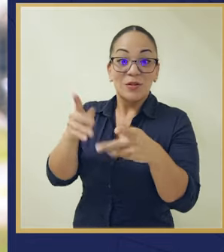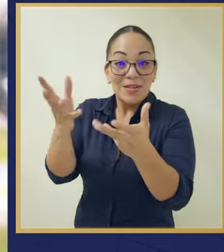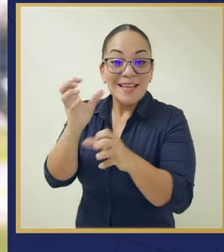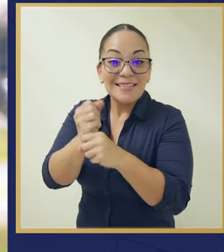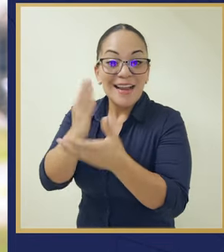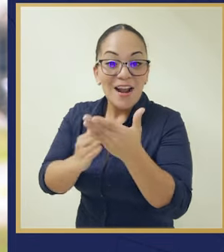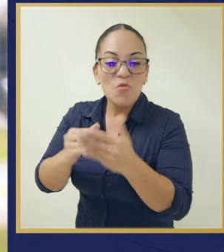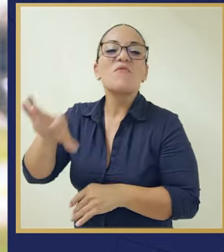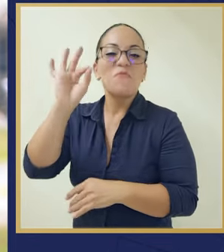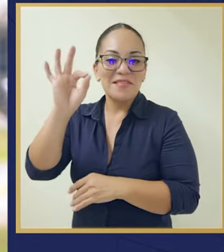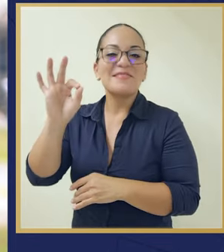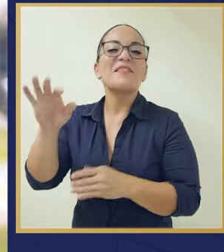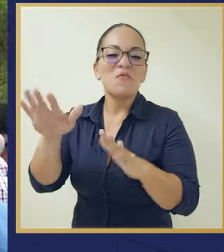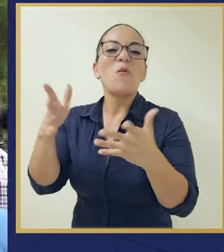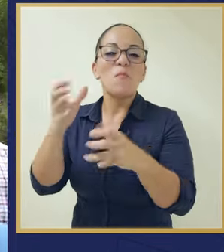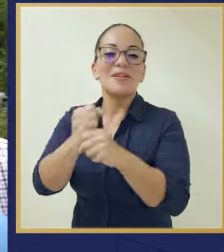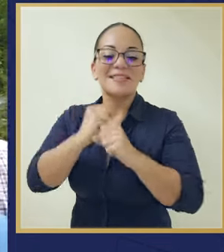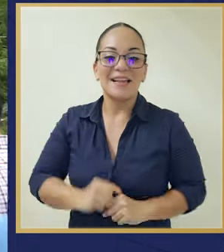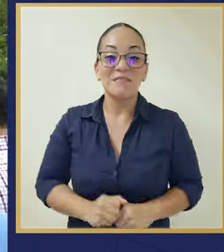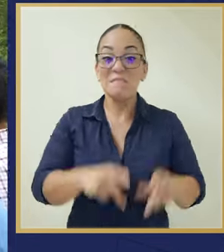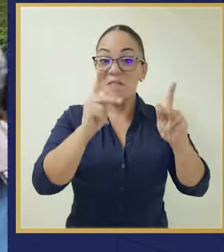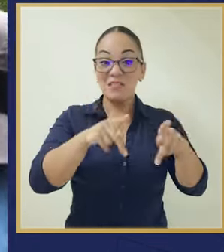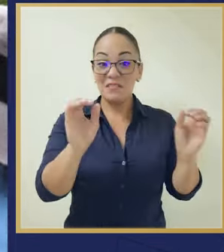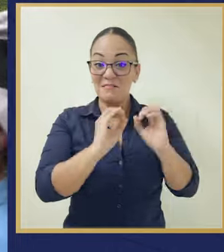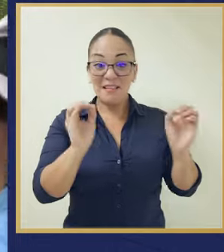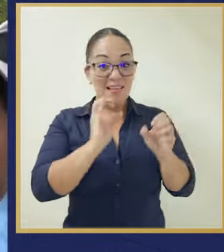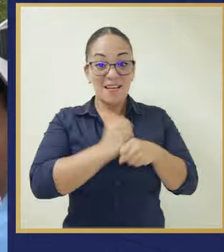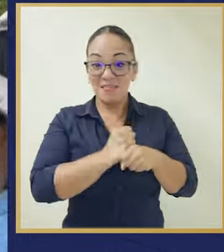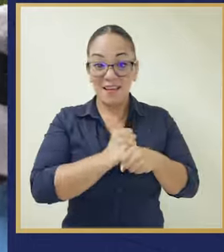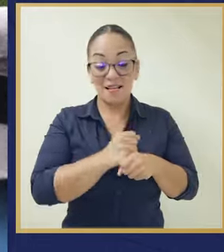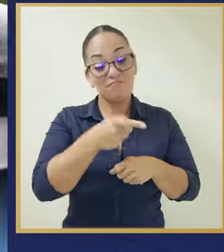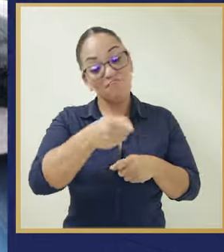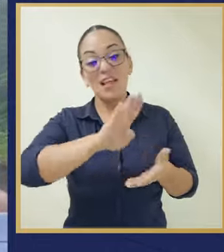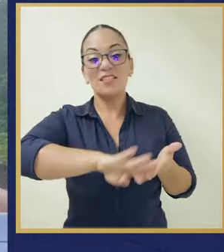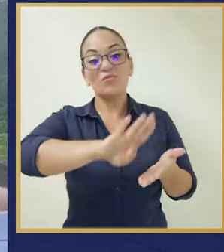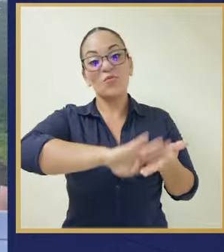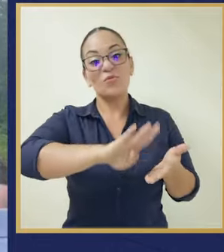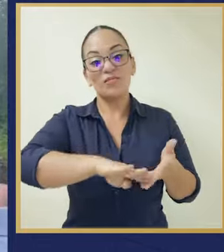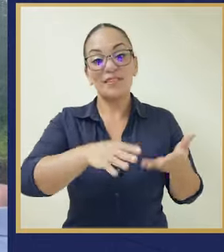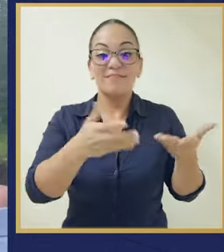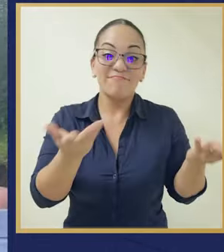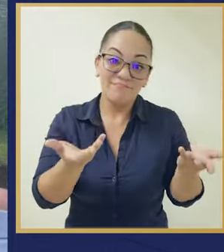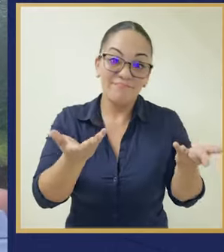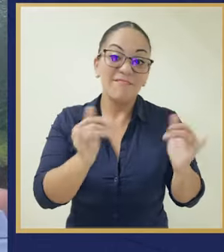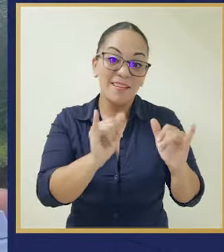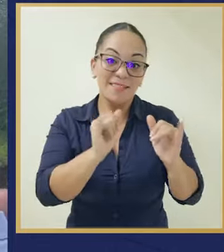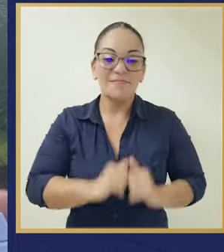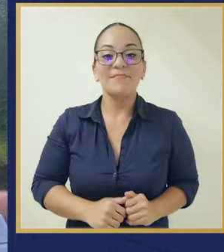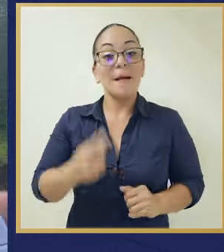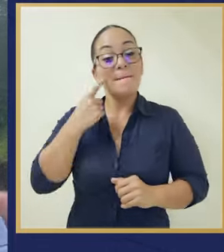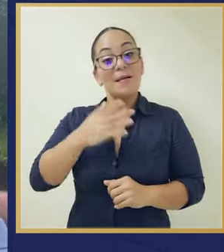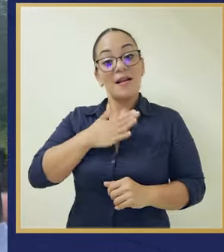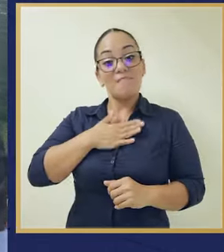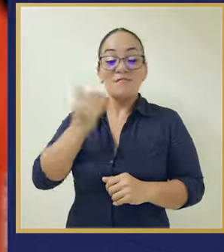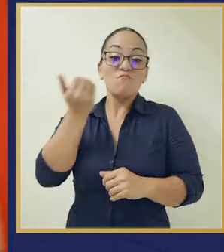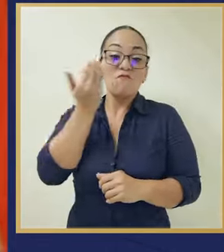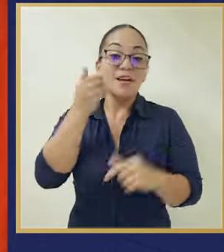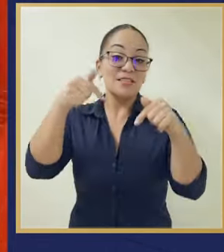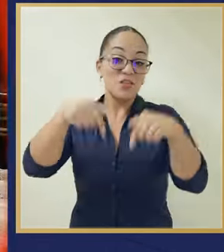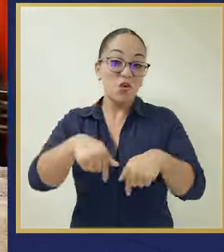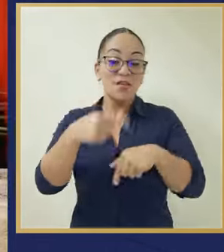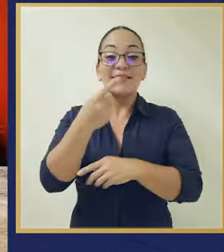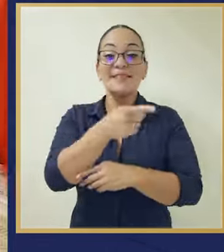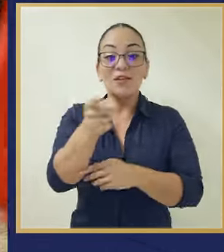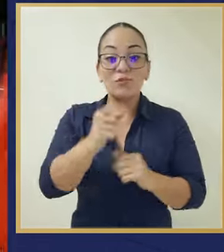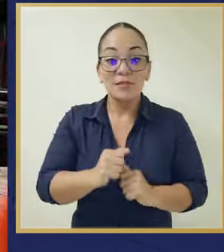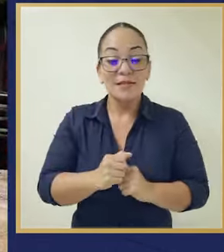algo encuentra la forma, el que no lo quiere hacer encuentra la excusa. Para mí sería muy fácil hoy